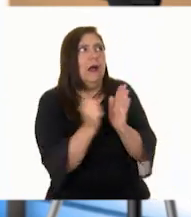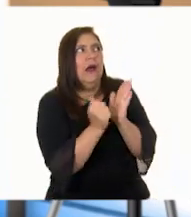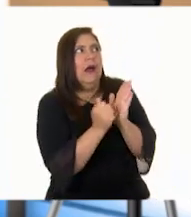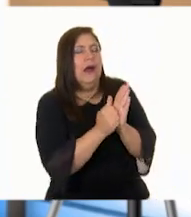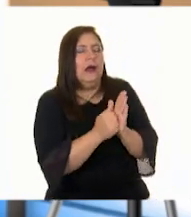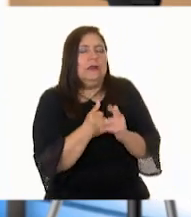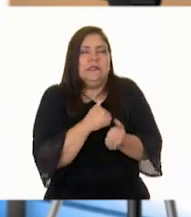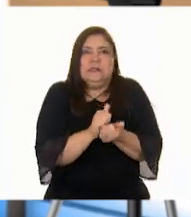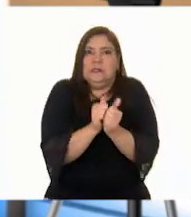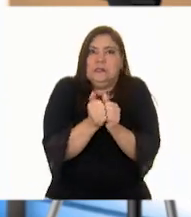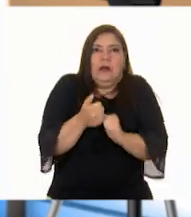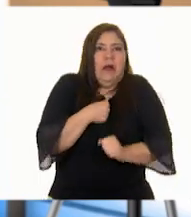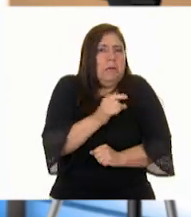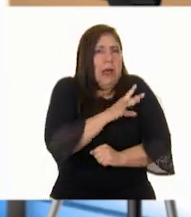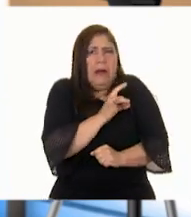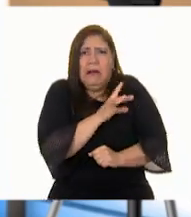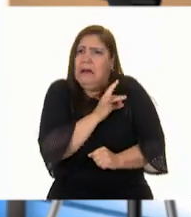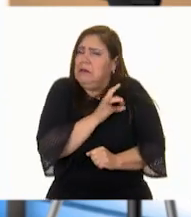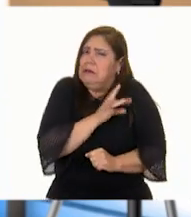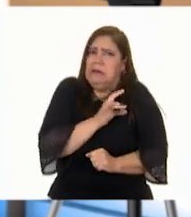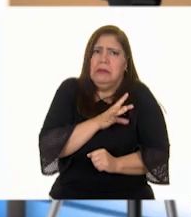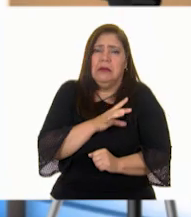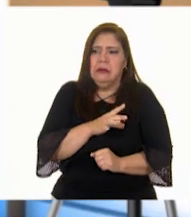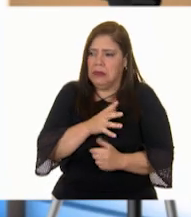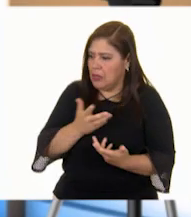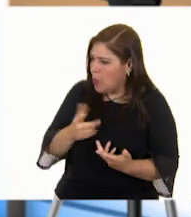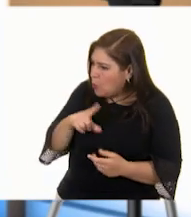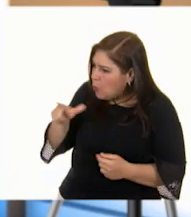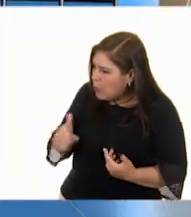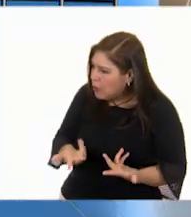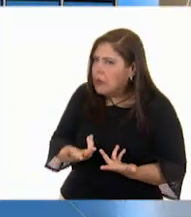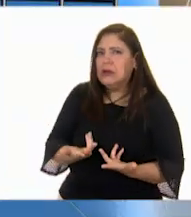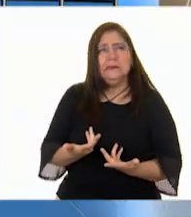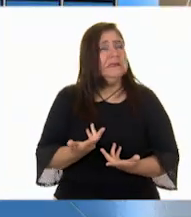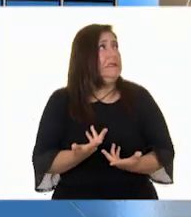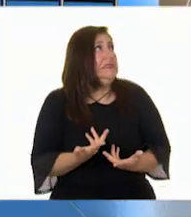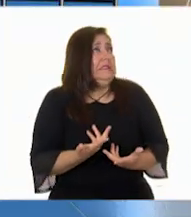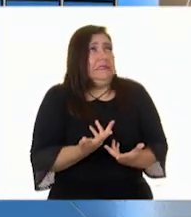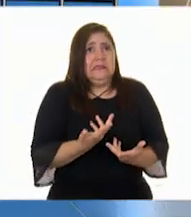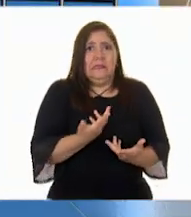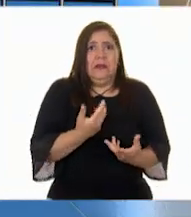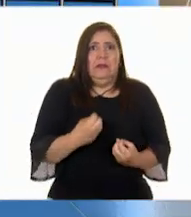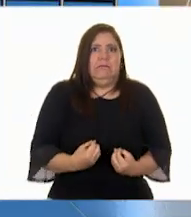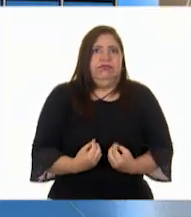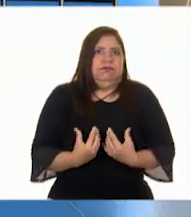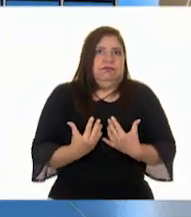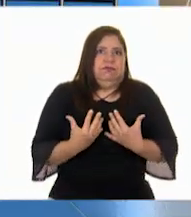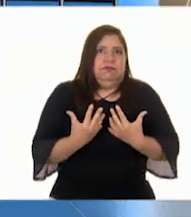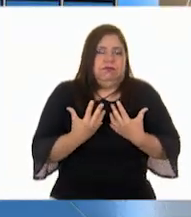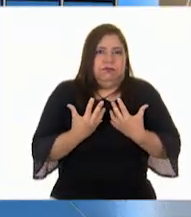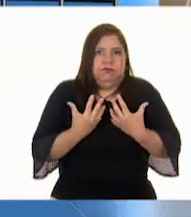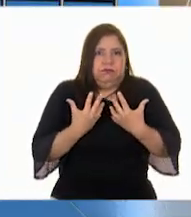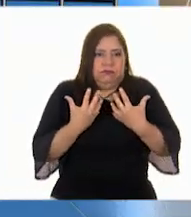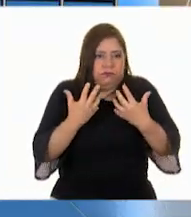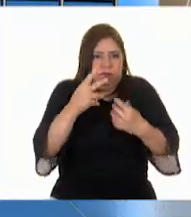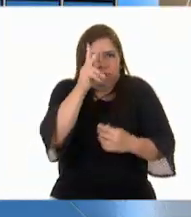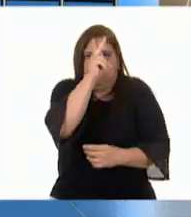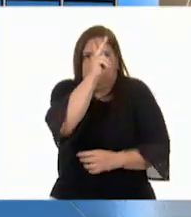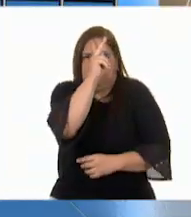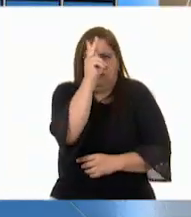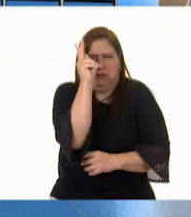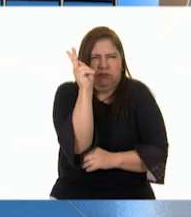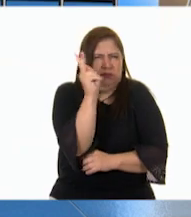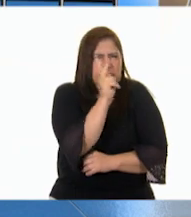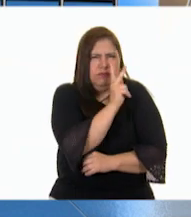miedo. ¡Uy, uy, uy! ¡Ay! ¿Y luego? Pues, se apoderó de mí una emoción más